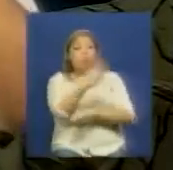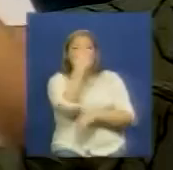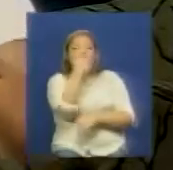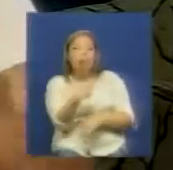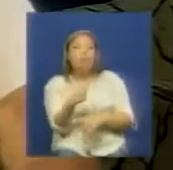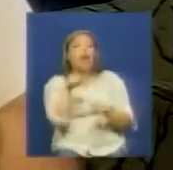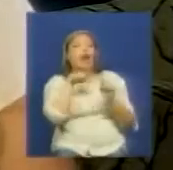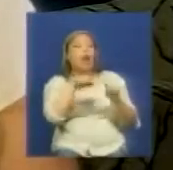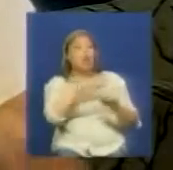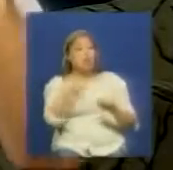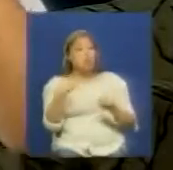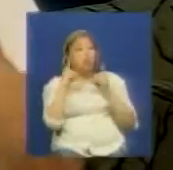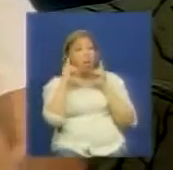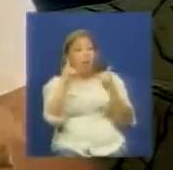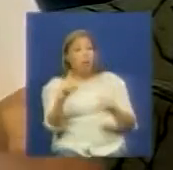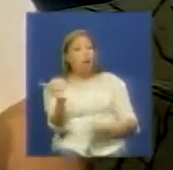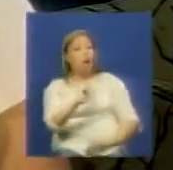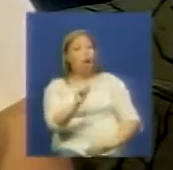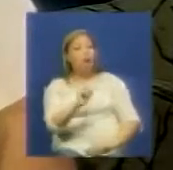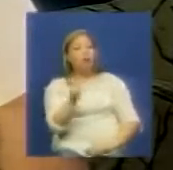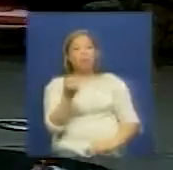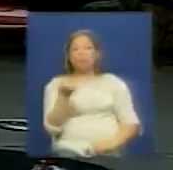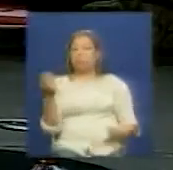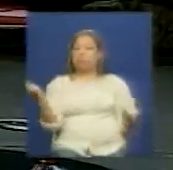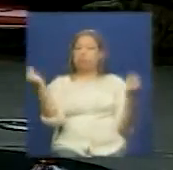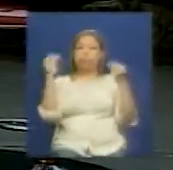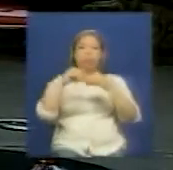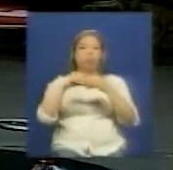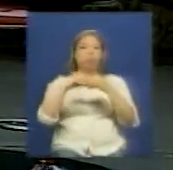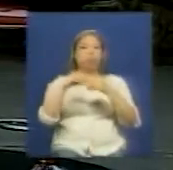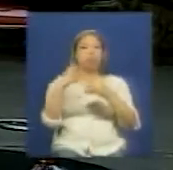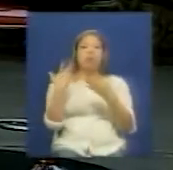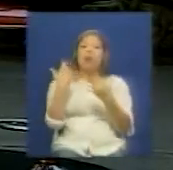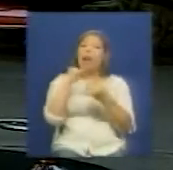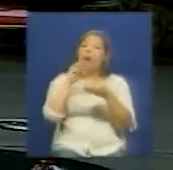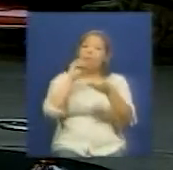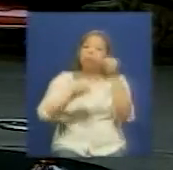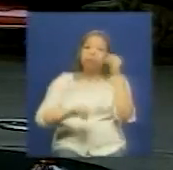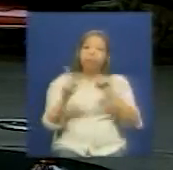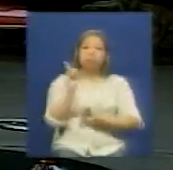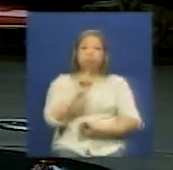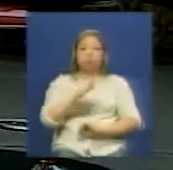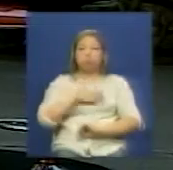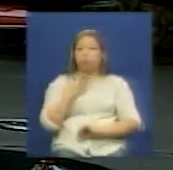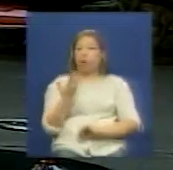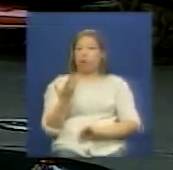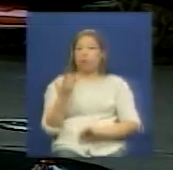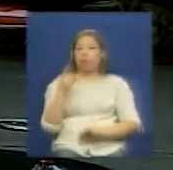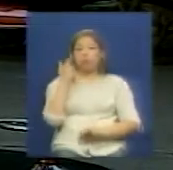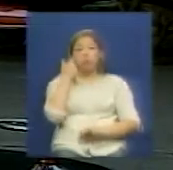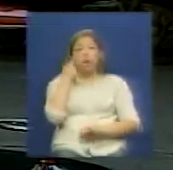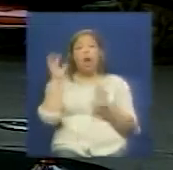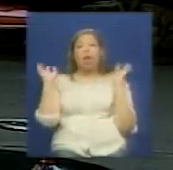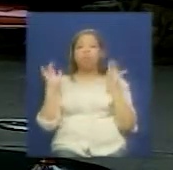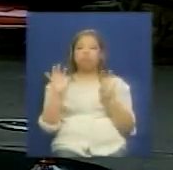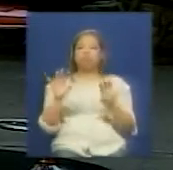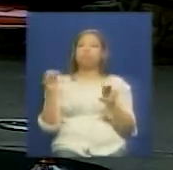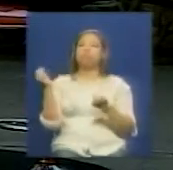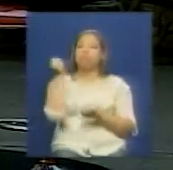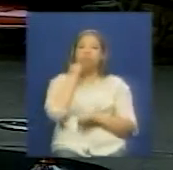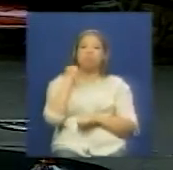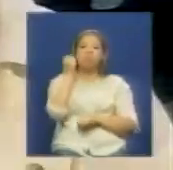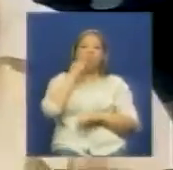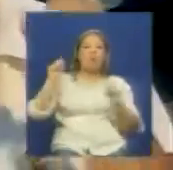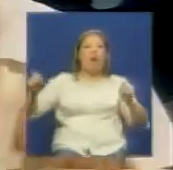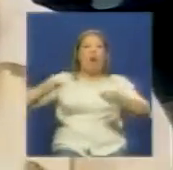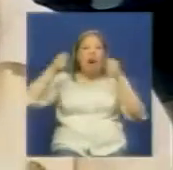acuerdo con lo que ellos quieren arremeter contra el pueblo el pueblo le va a salir al frente eso es que les quiero decir y que nosotros vamos a estar